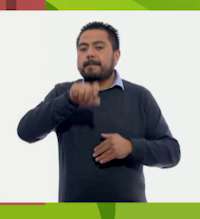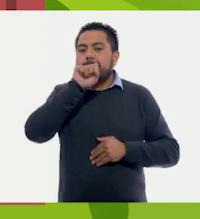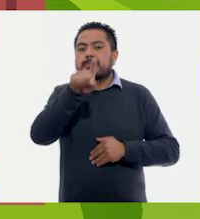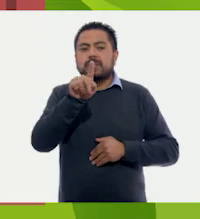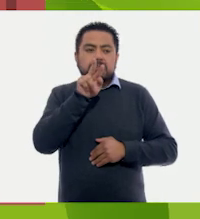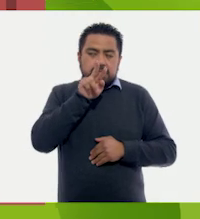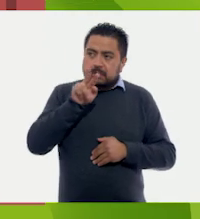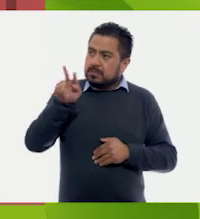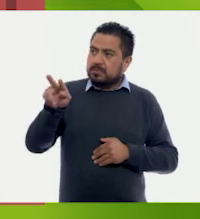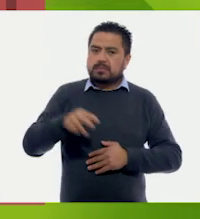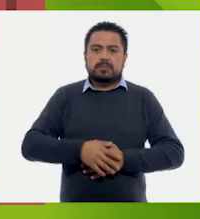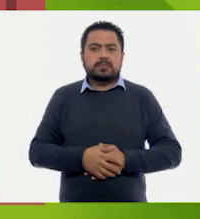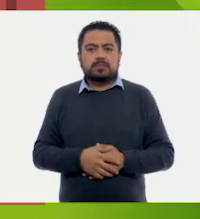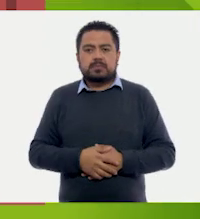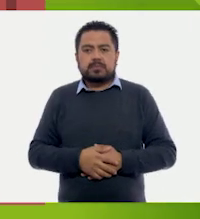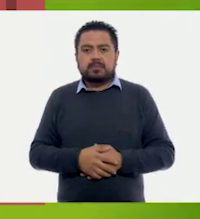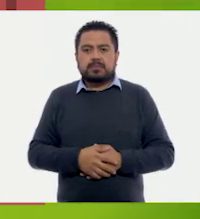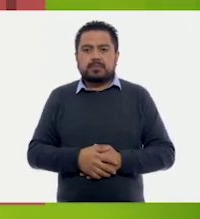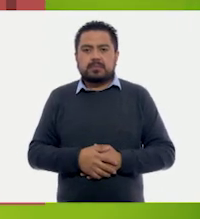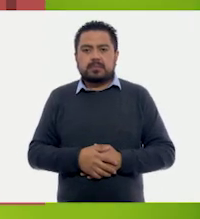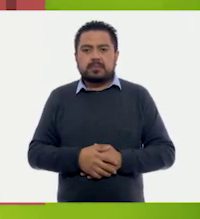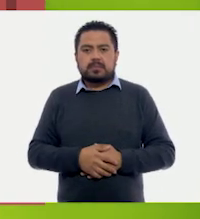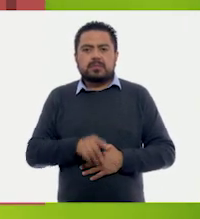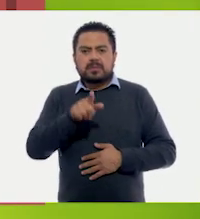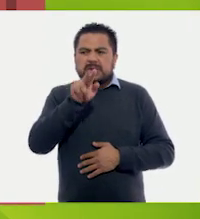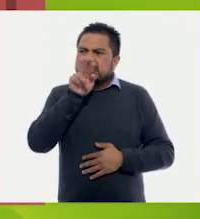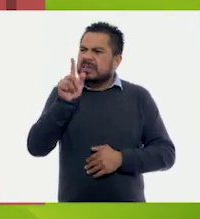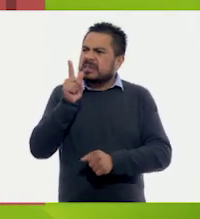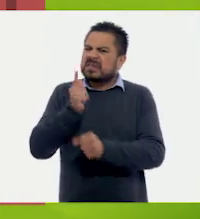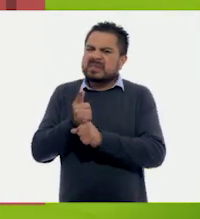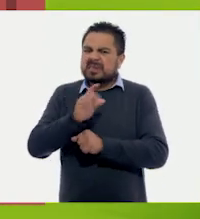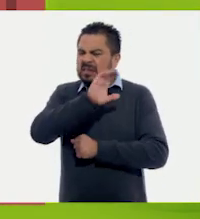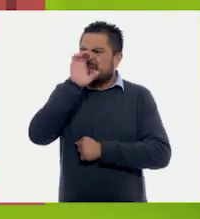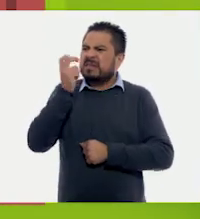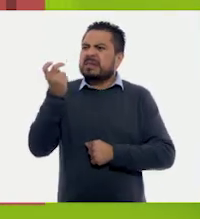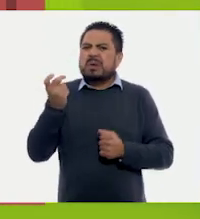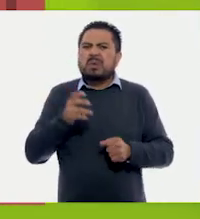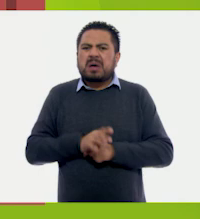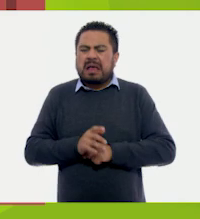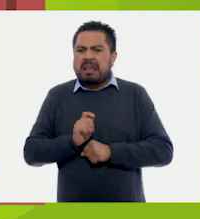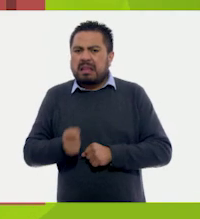observenla. ¿Qué observan en esta fotografía?